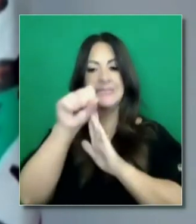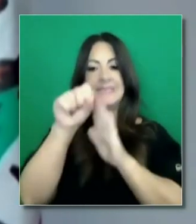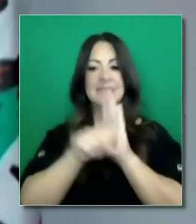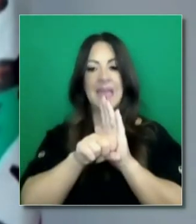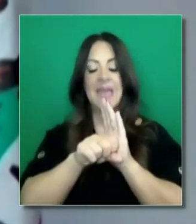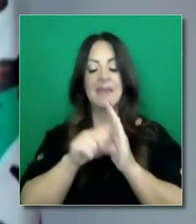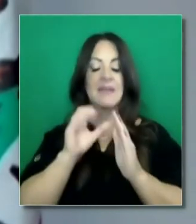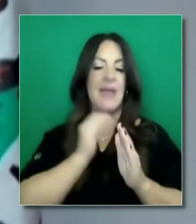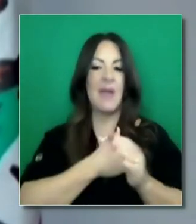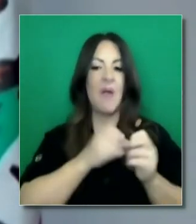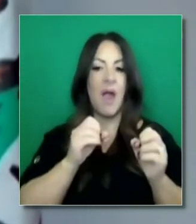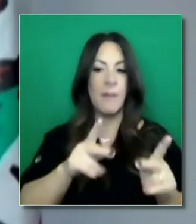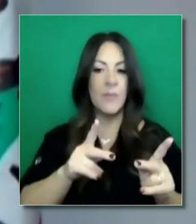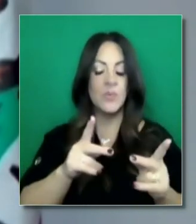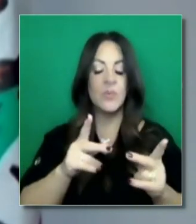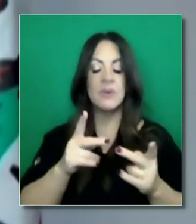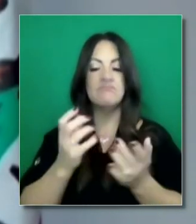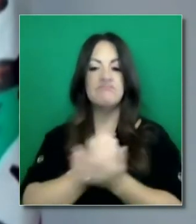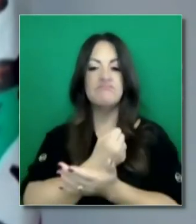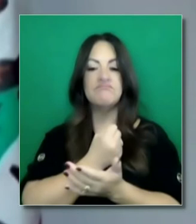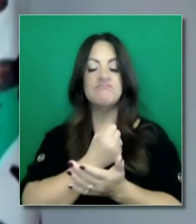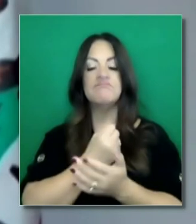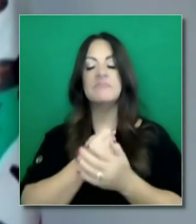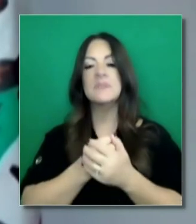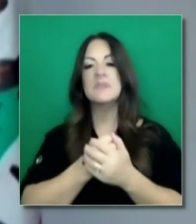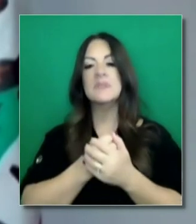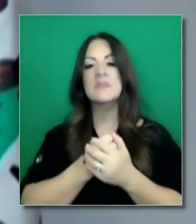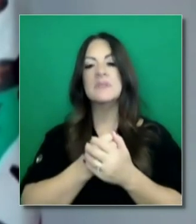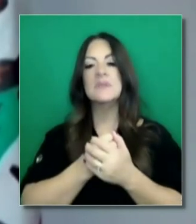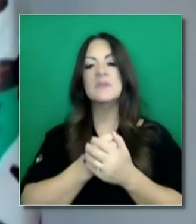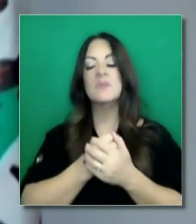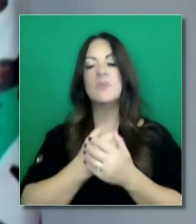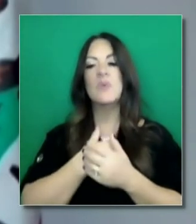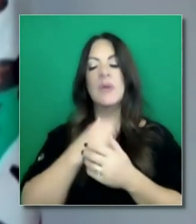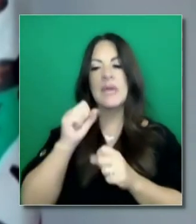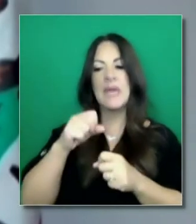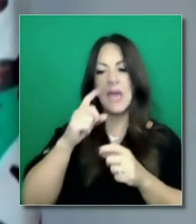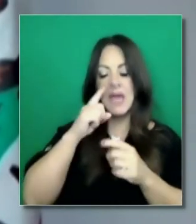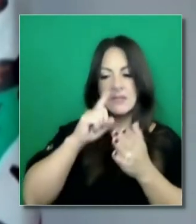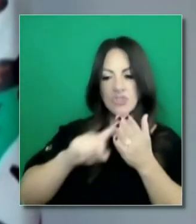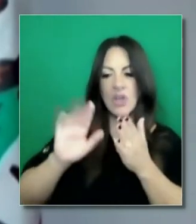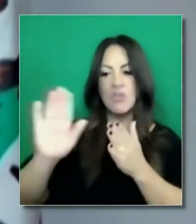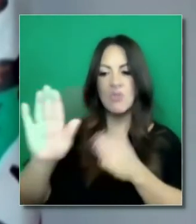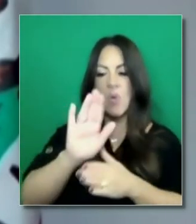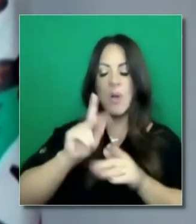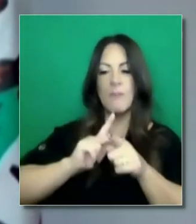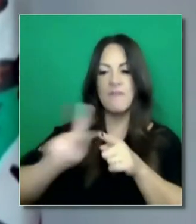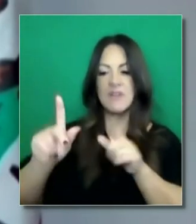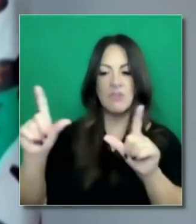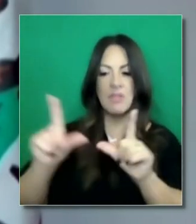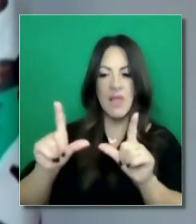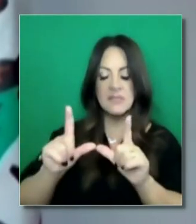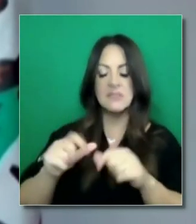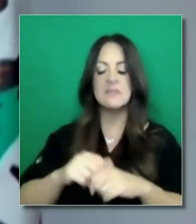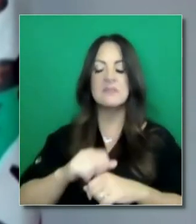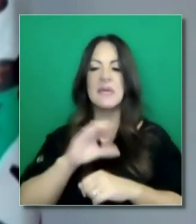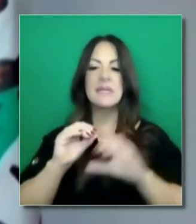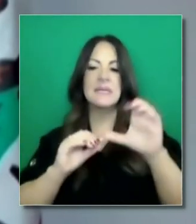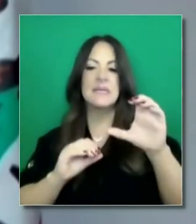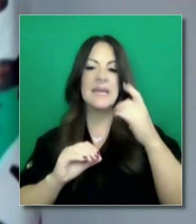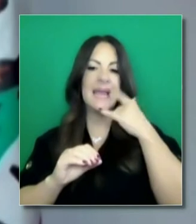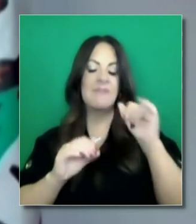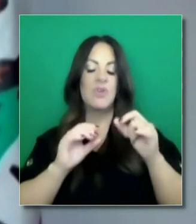estado tiene oportunidades a través de la capacidad de ver las licencias, licencias profesionales, pero también